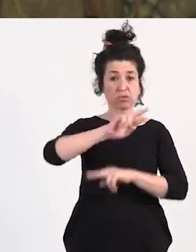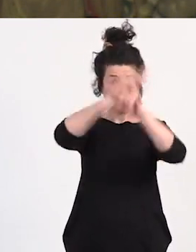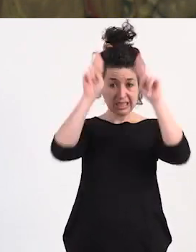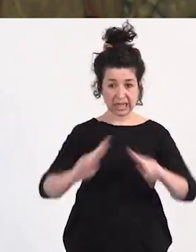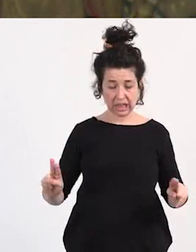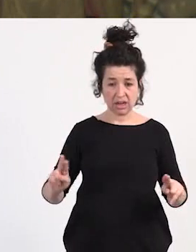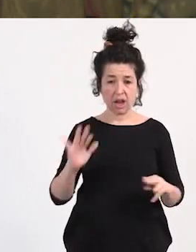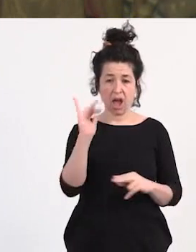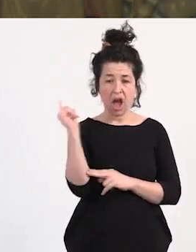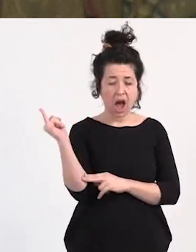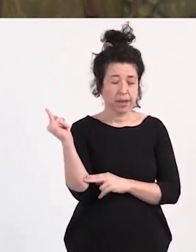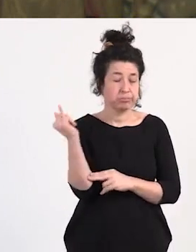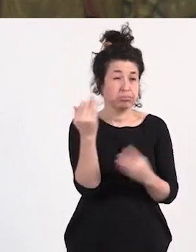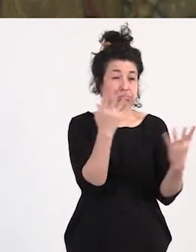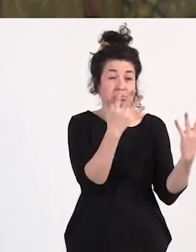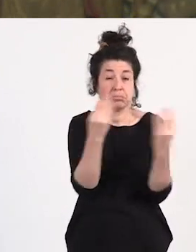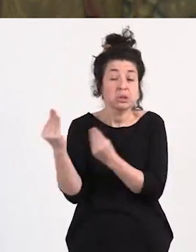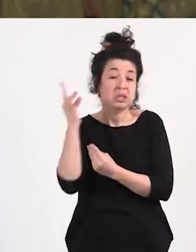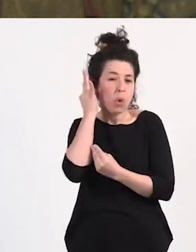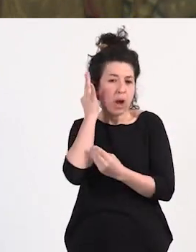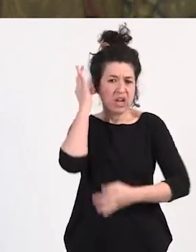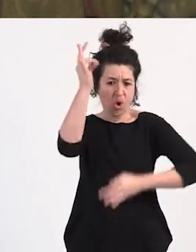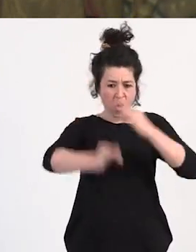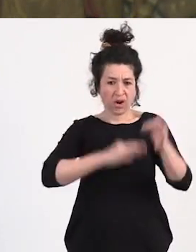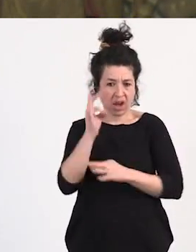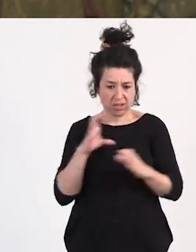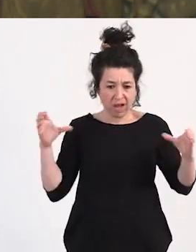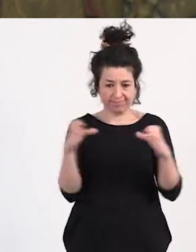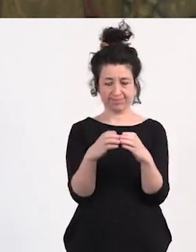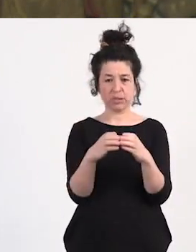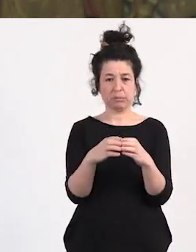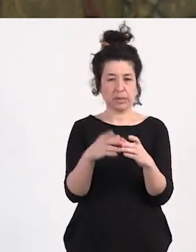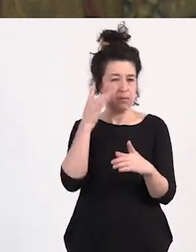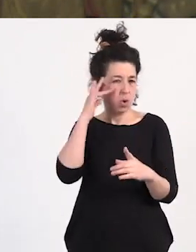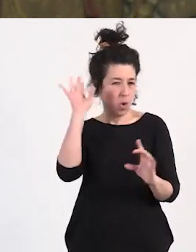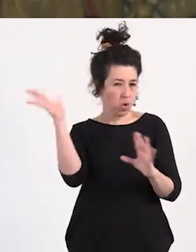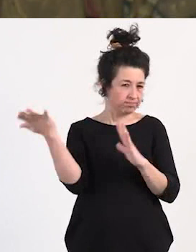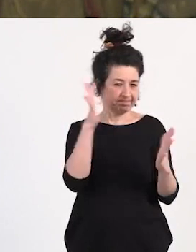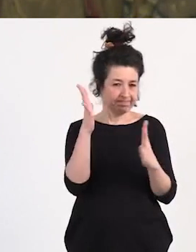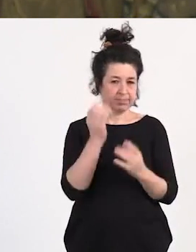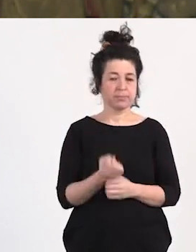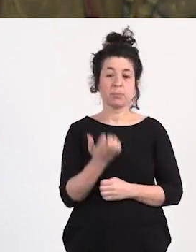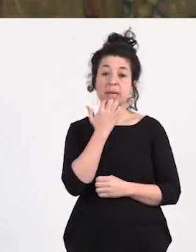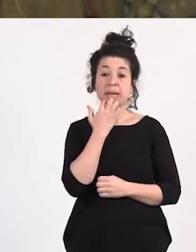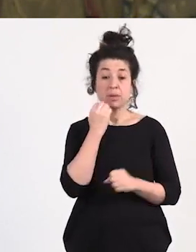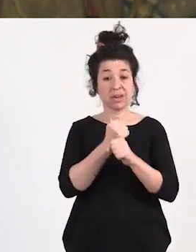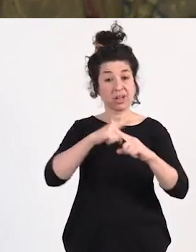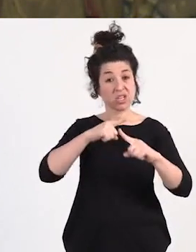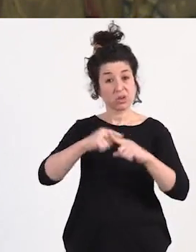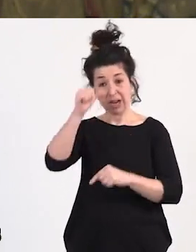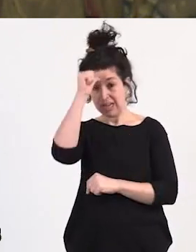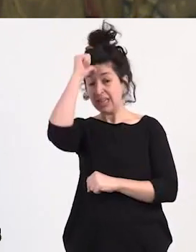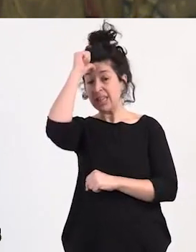y cientos de miles de mujeres que estamos organizadas para que tengáis una idea por ejemplo las trabajadoras sexuales de la India tienen un banco propio